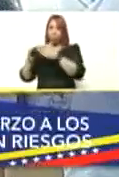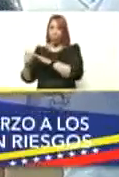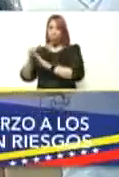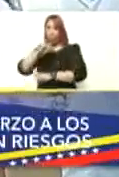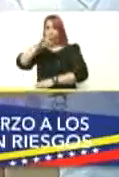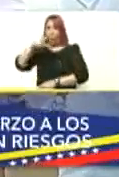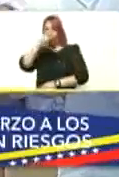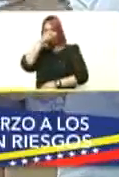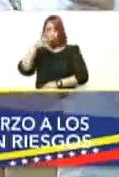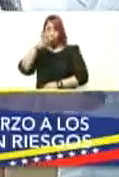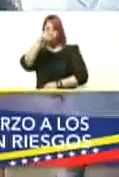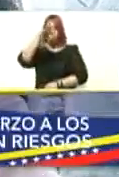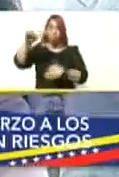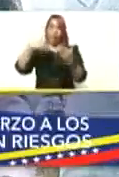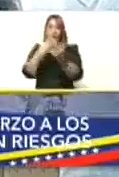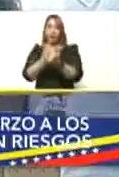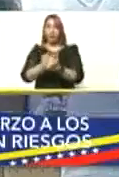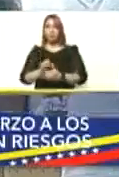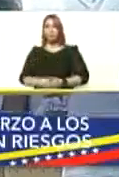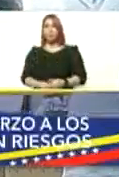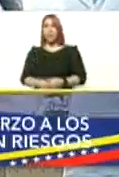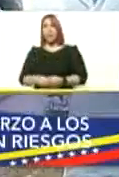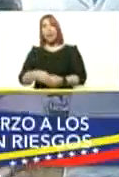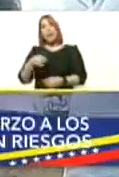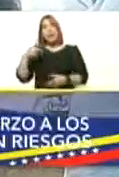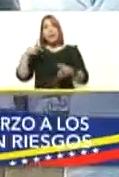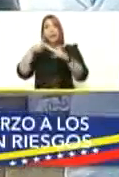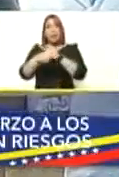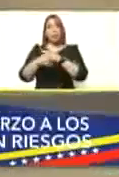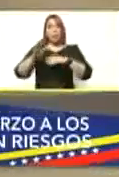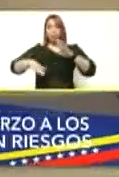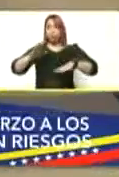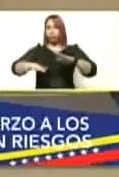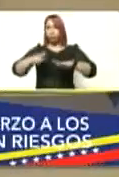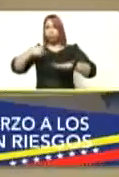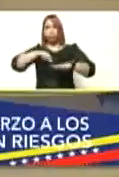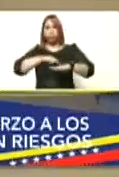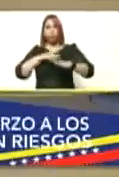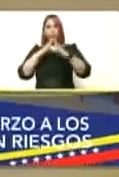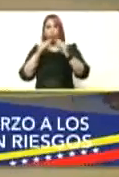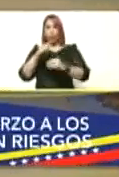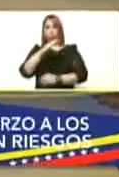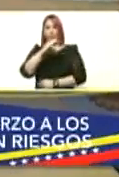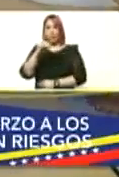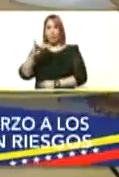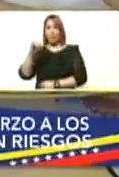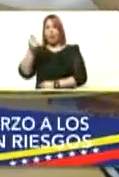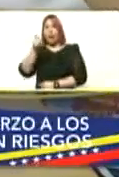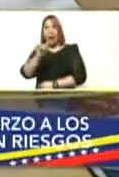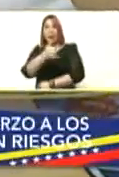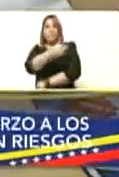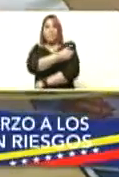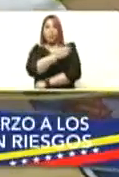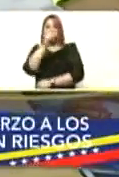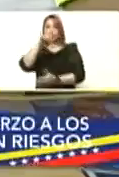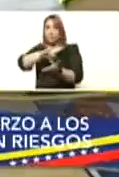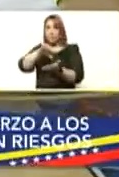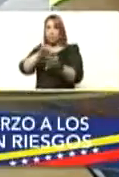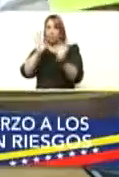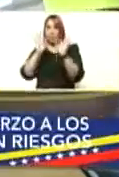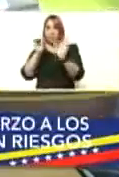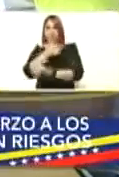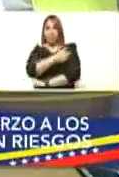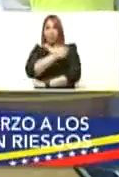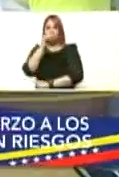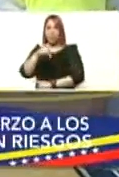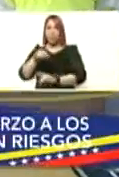carayaca hasta naigata y carguao en todo nuestro CDI tenemos la vacuna así como en centros especiales de vacunación como